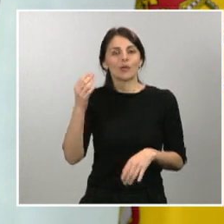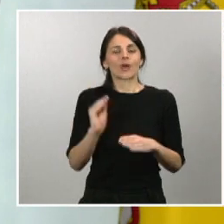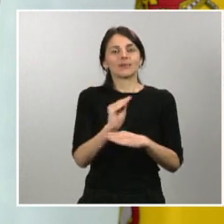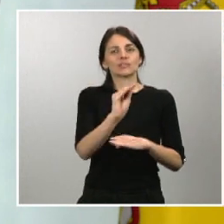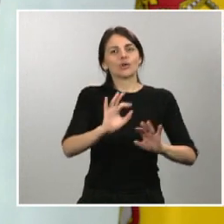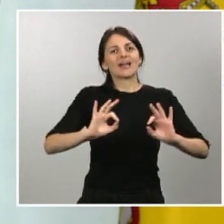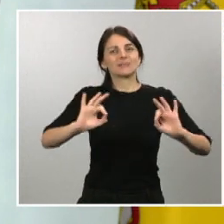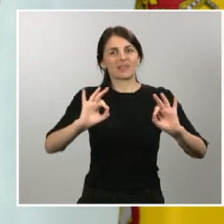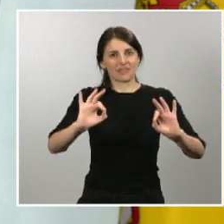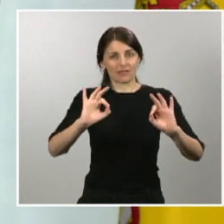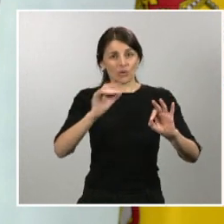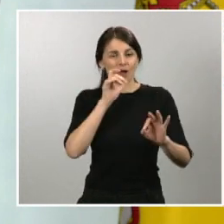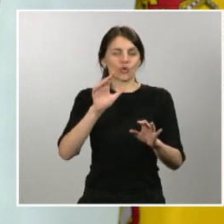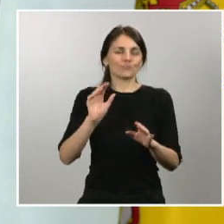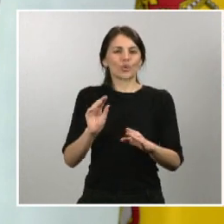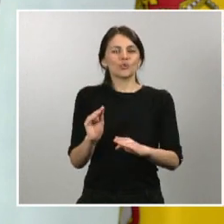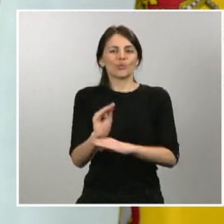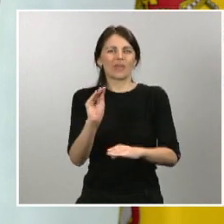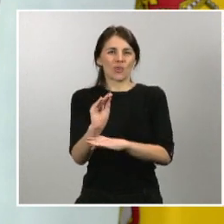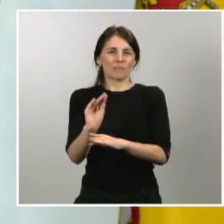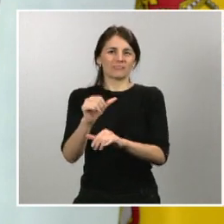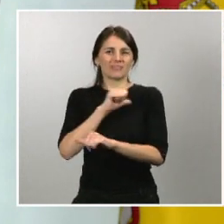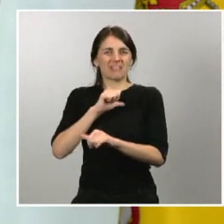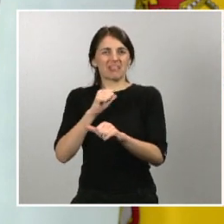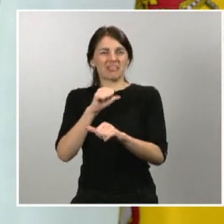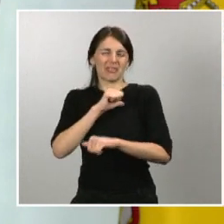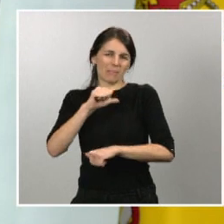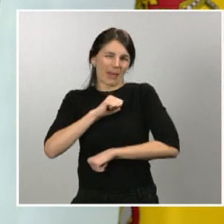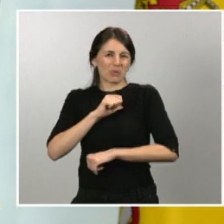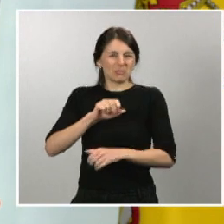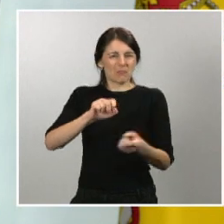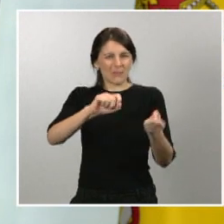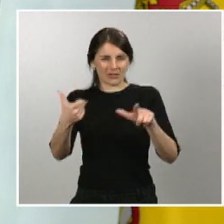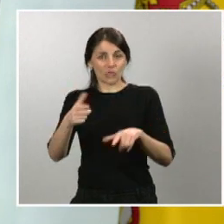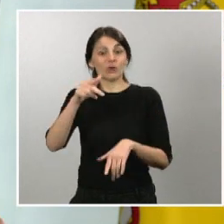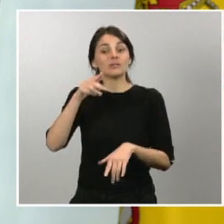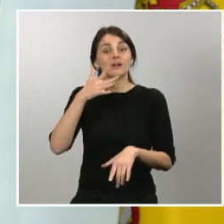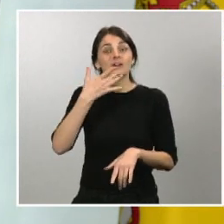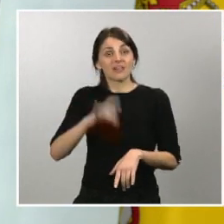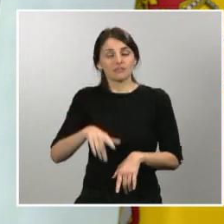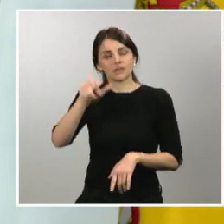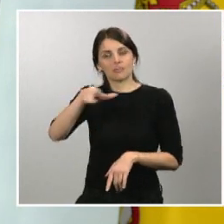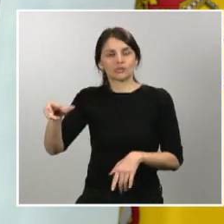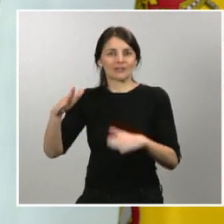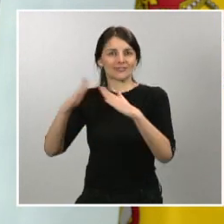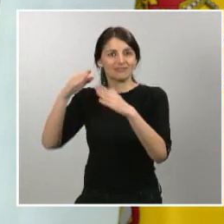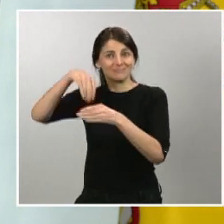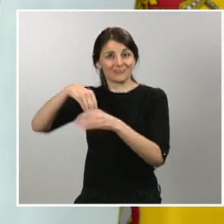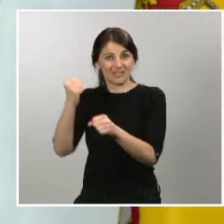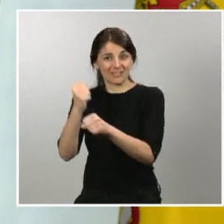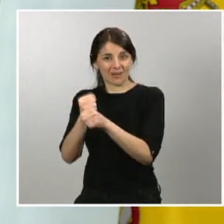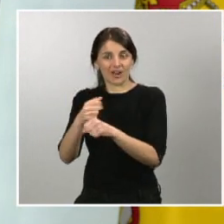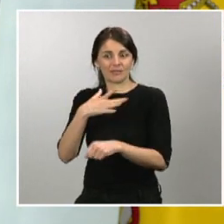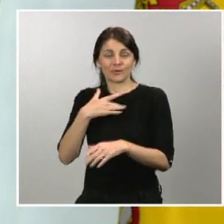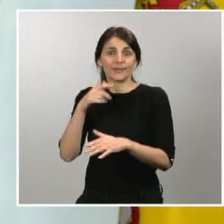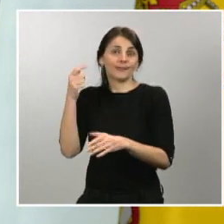subsidio por desempleo para todas las personas trabajadoras del hogar que hayan tenido que dejar de prestar servicios, total o parcialmente, como consecuencia